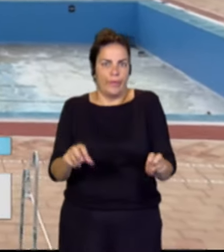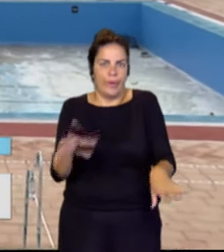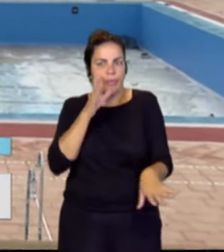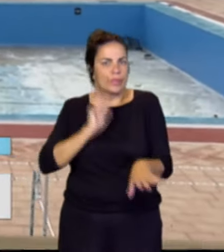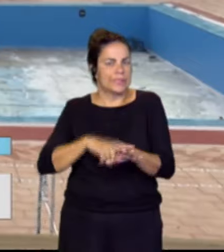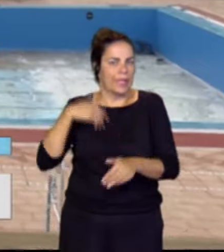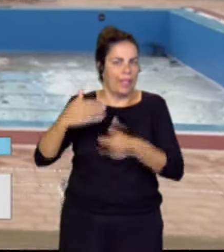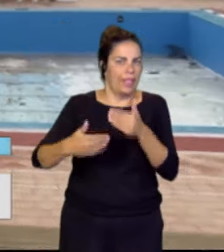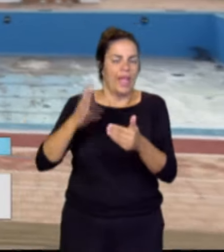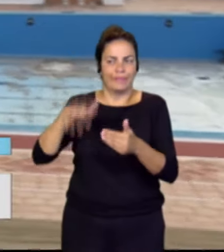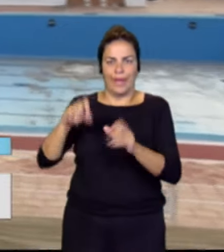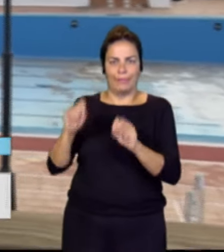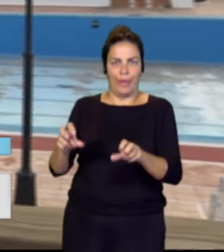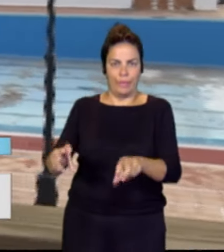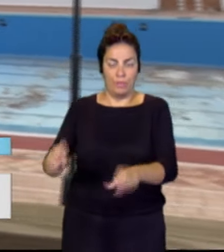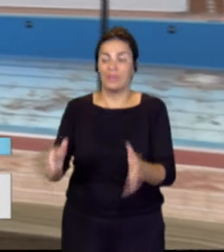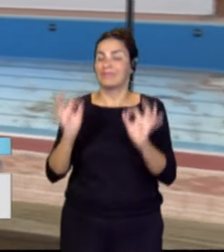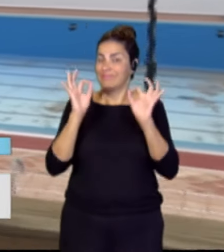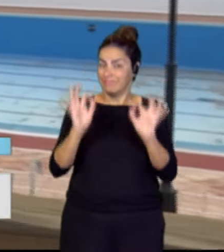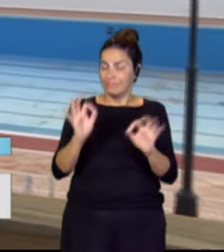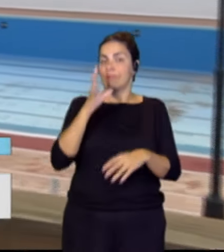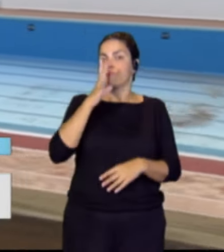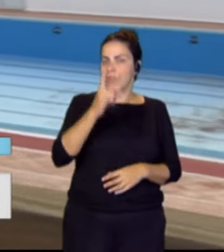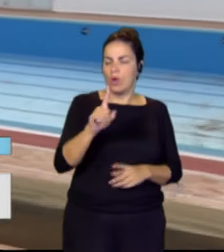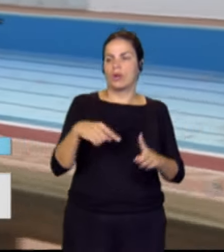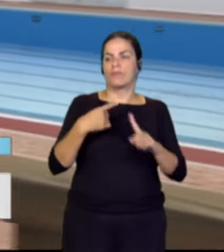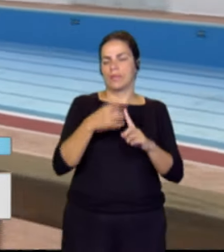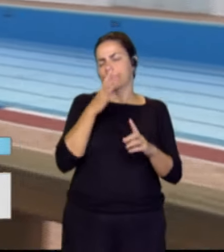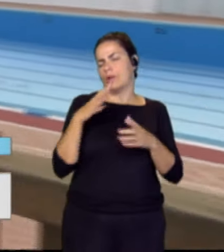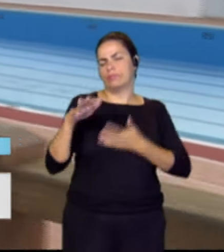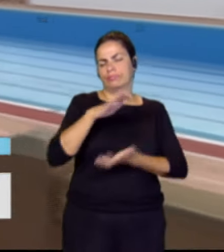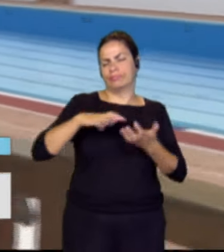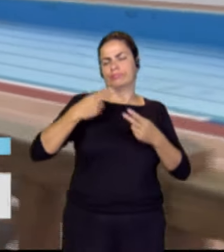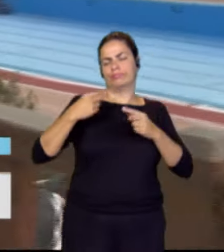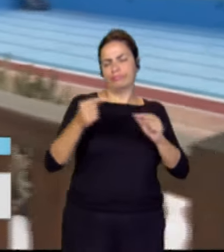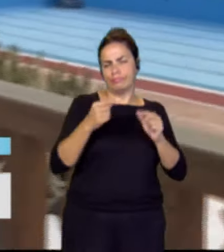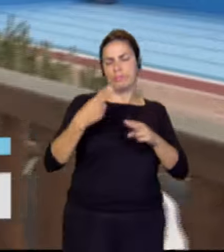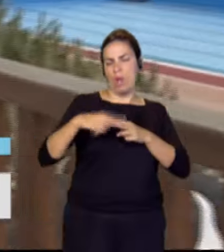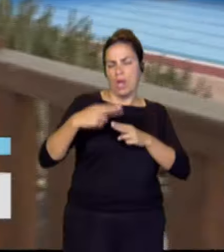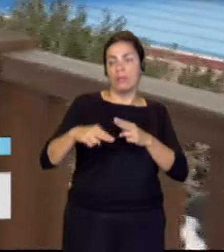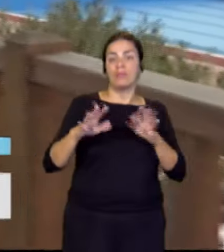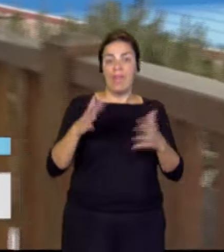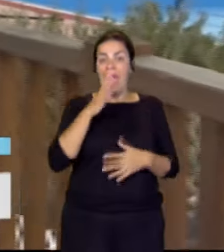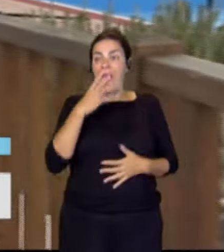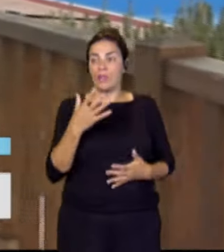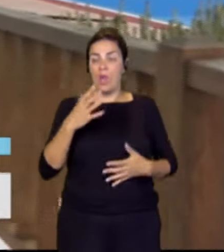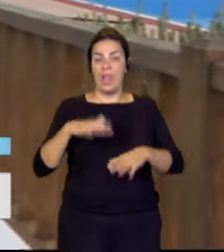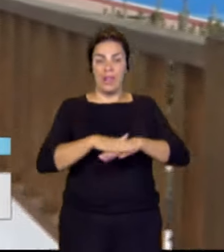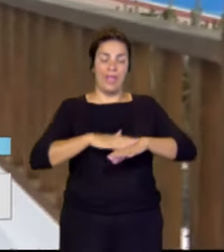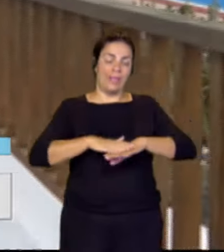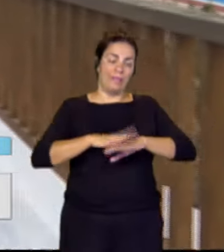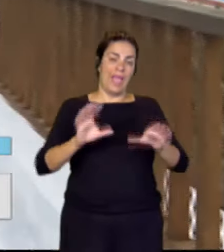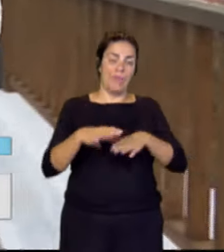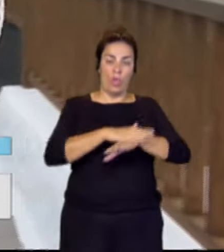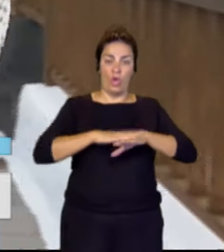paso del tiempo. sido precisamente por eso y después de muchas batallas políticas, por lo que el actual equipo de gobierno de Los Hilos ha decidido presentar